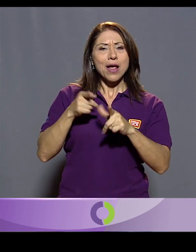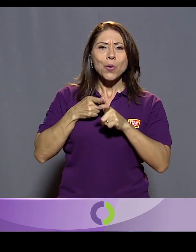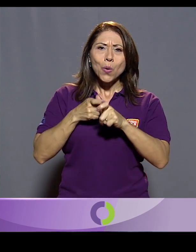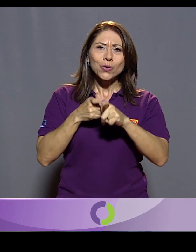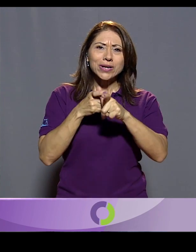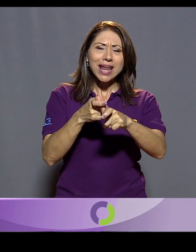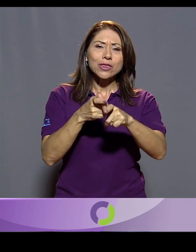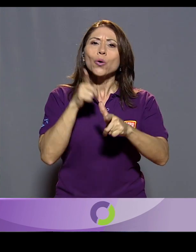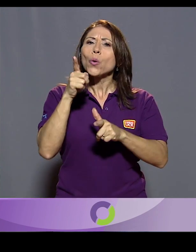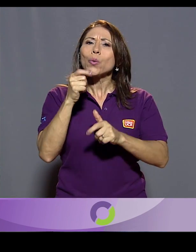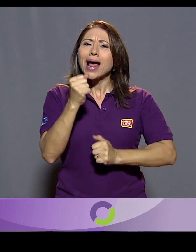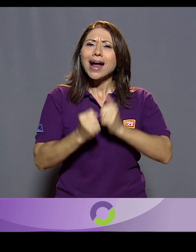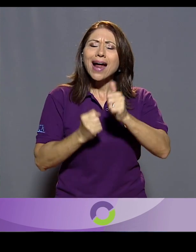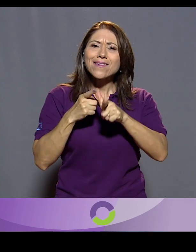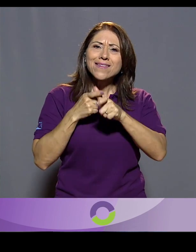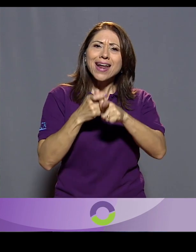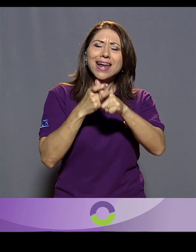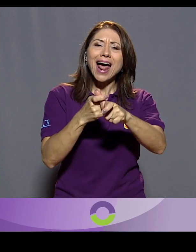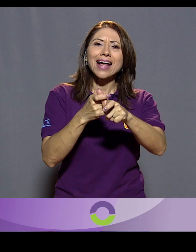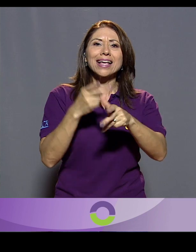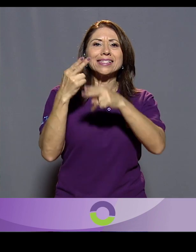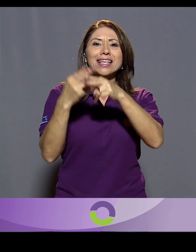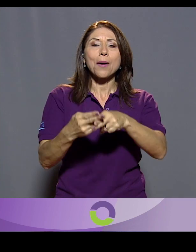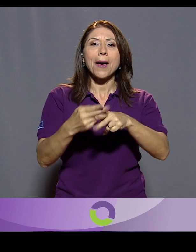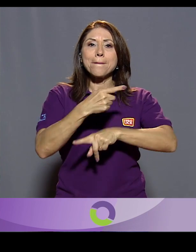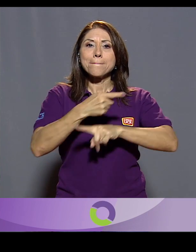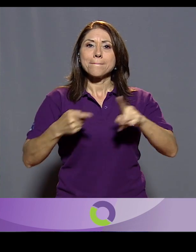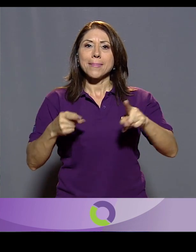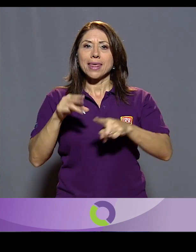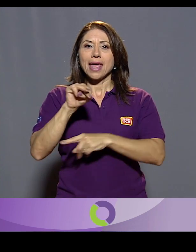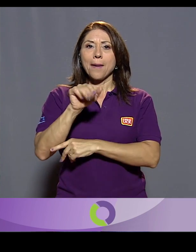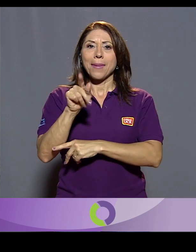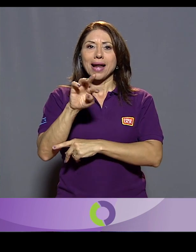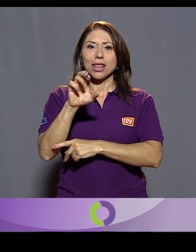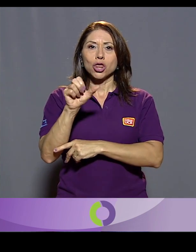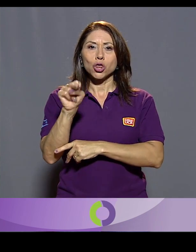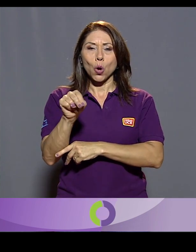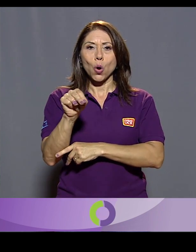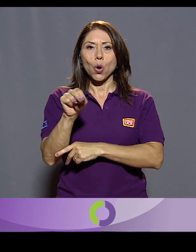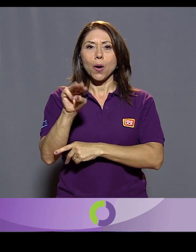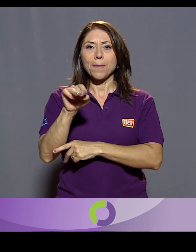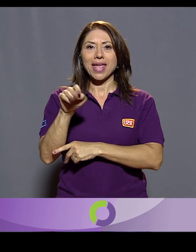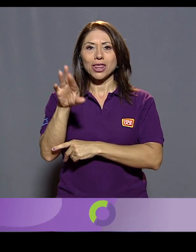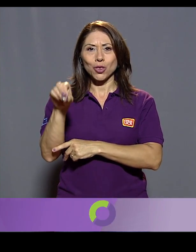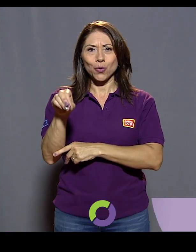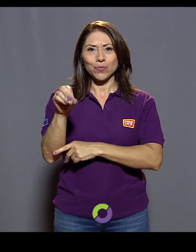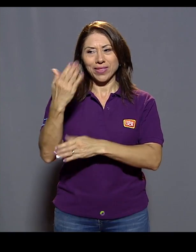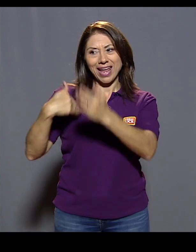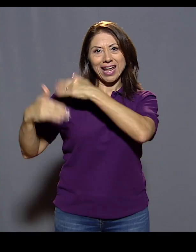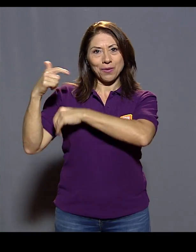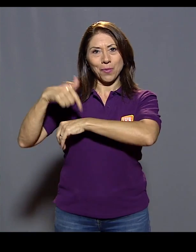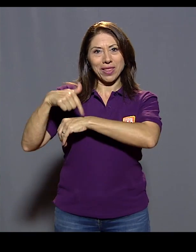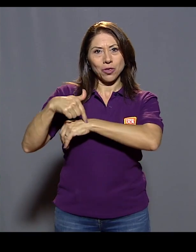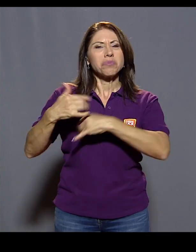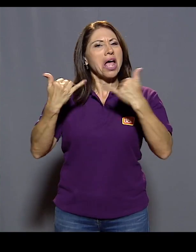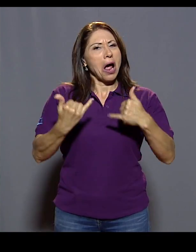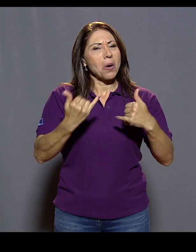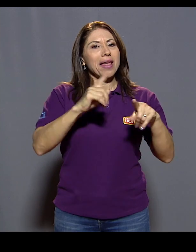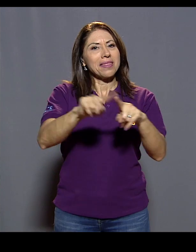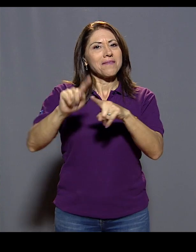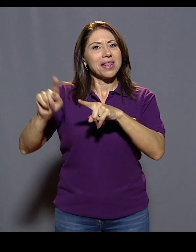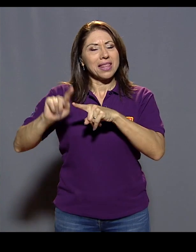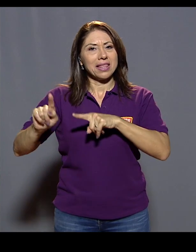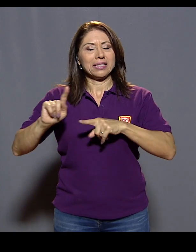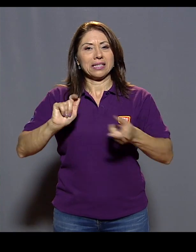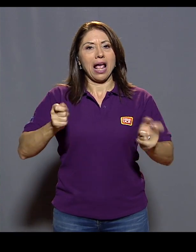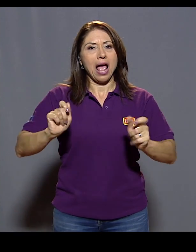metro en su momento. Ahora la carrera ha sufrido diferentes nombres y actualmente la media maratón de Herbalife es un evento que sale en